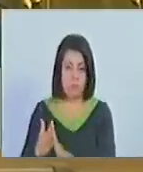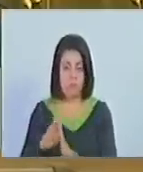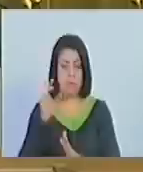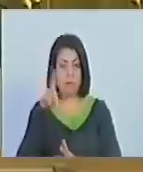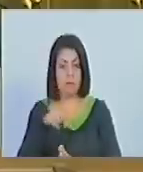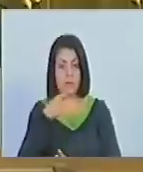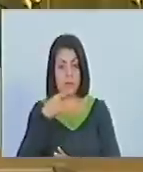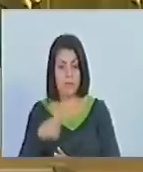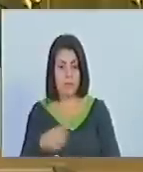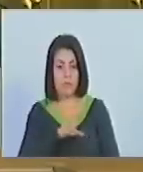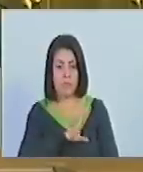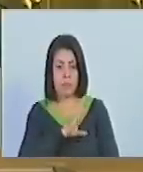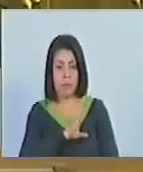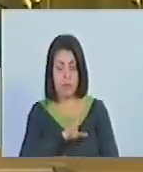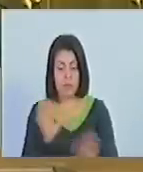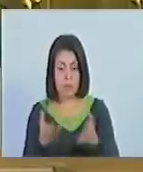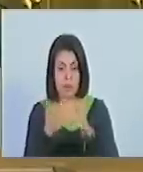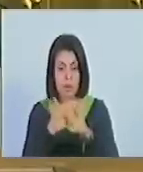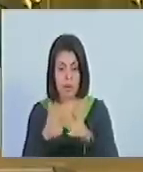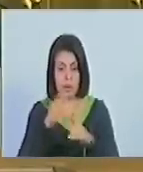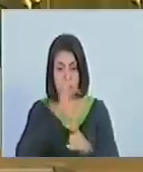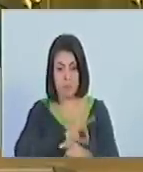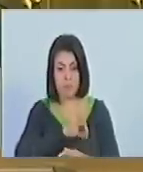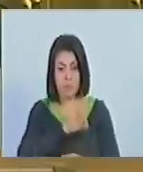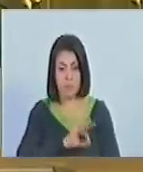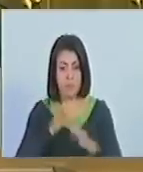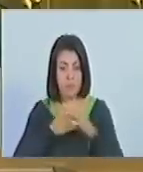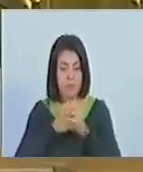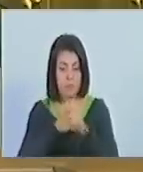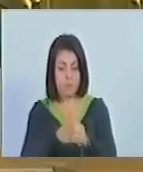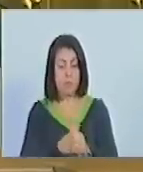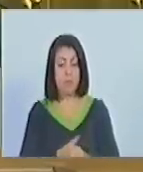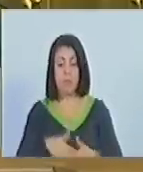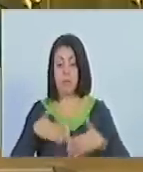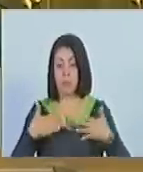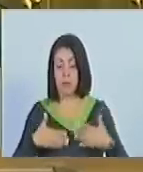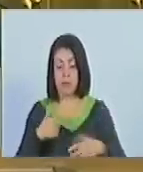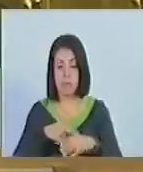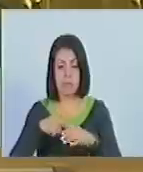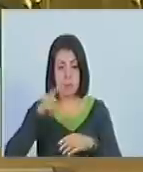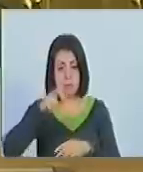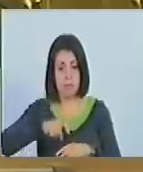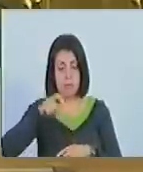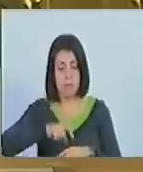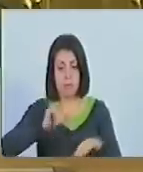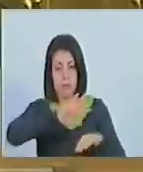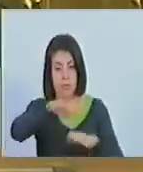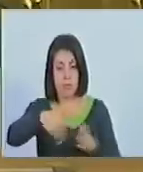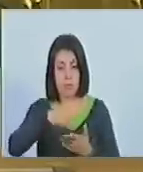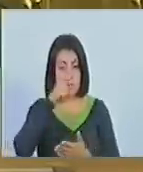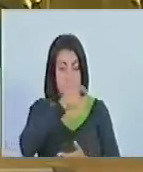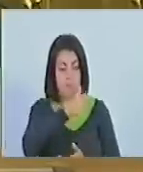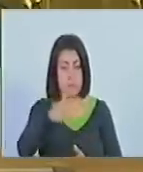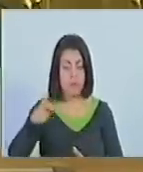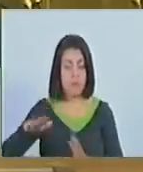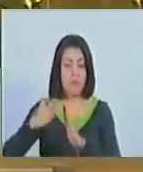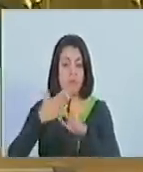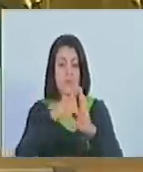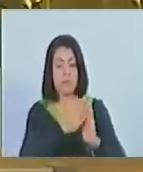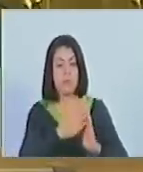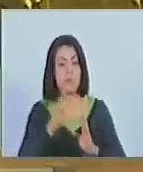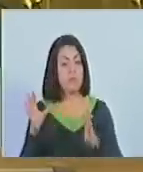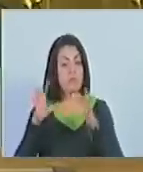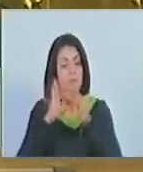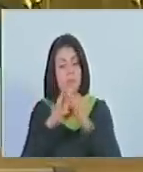impulsando la propiedad comunal y social, orientados a la satisfacción de las necesidades colectivas de la comunidad y